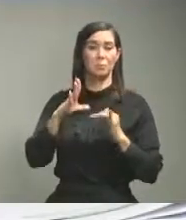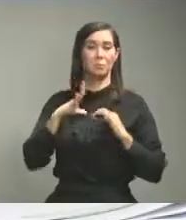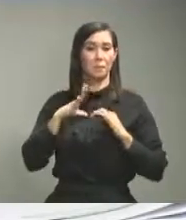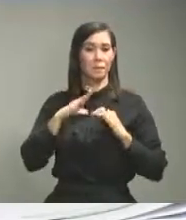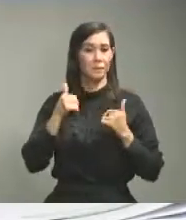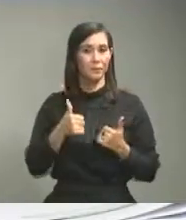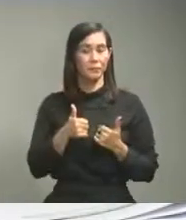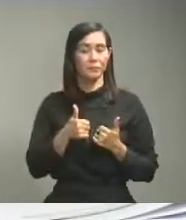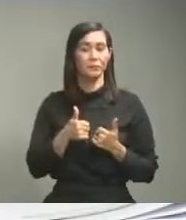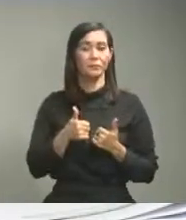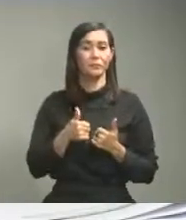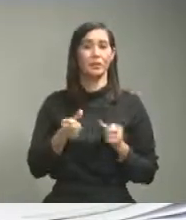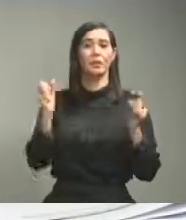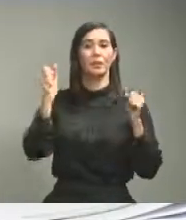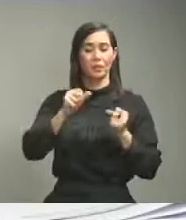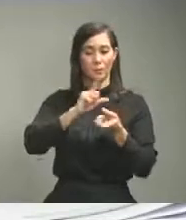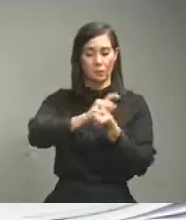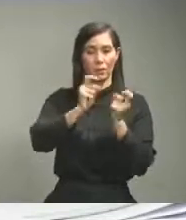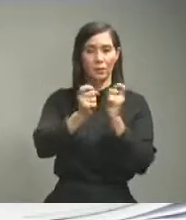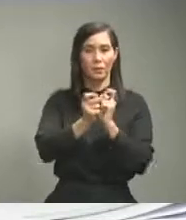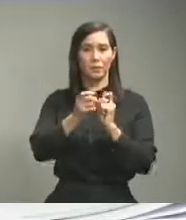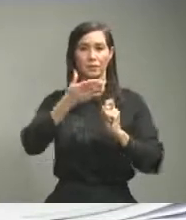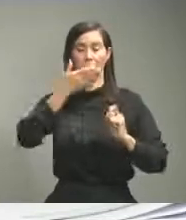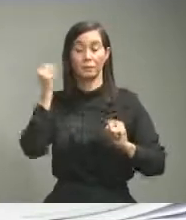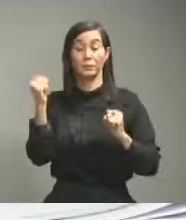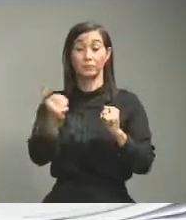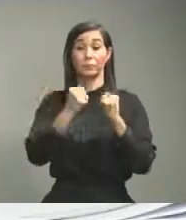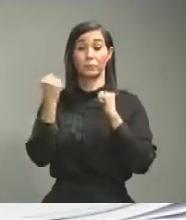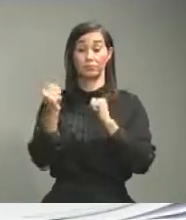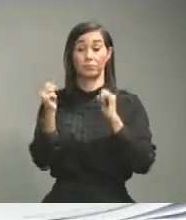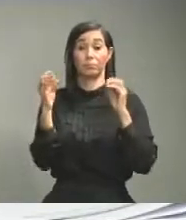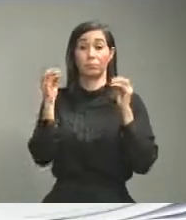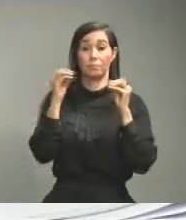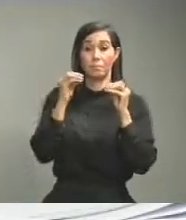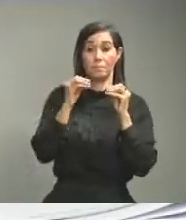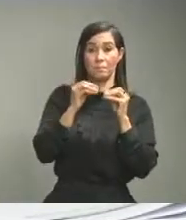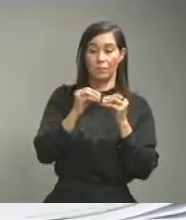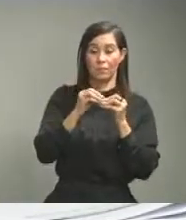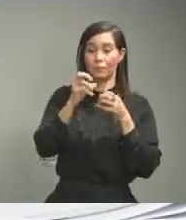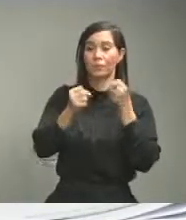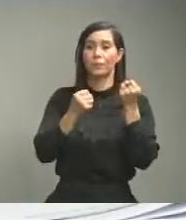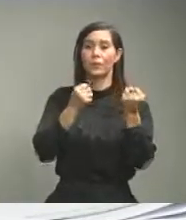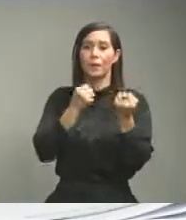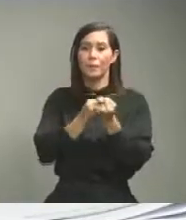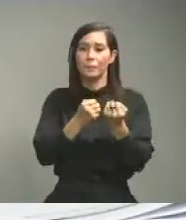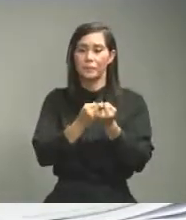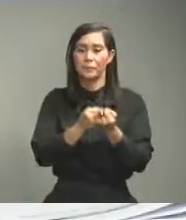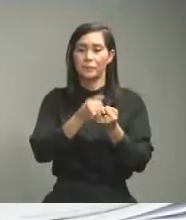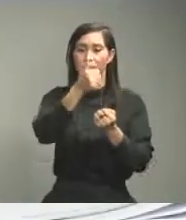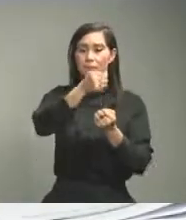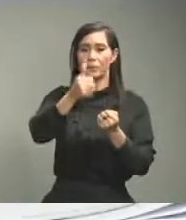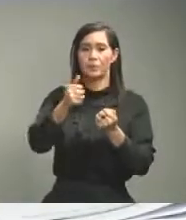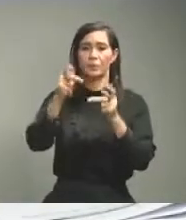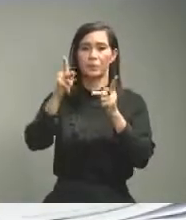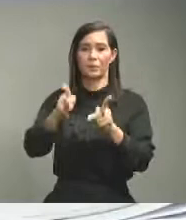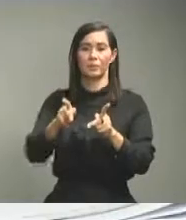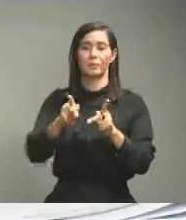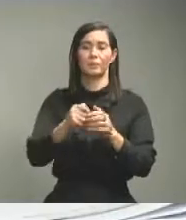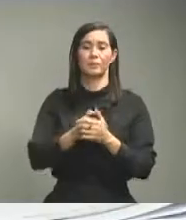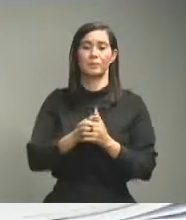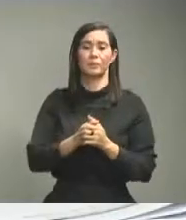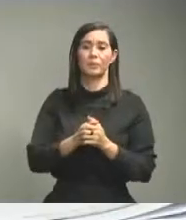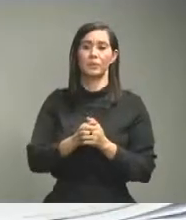y que pueden mejorarse mucho más con una colaboración mayor de la población y que